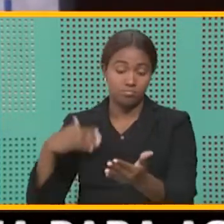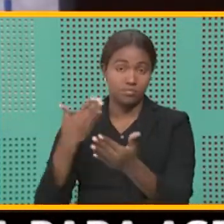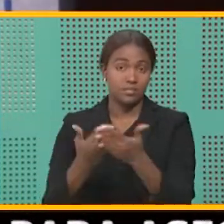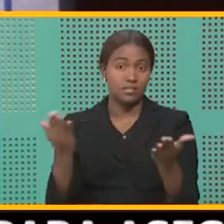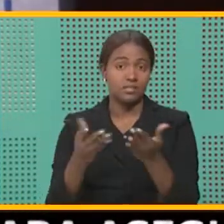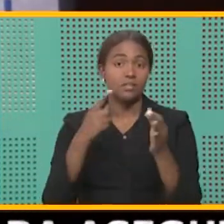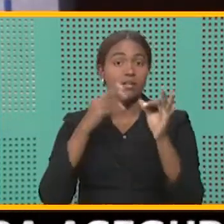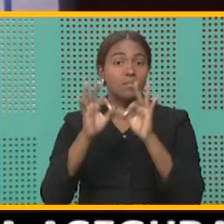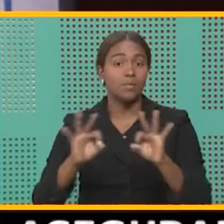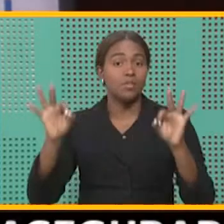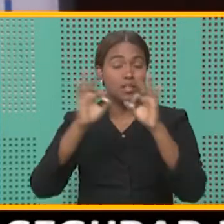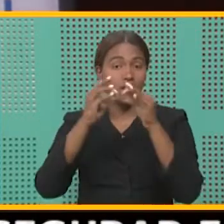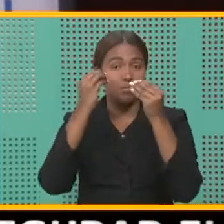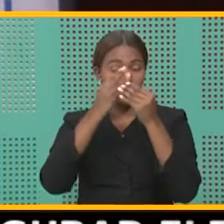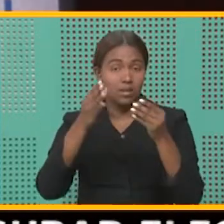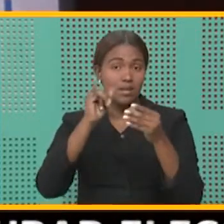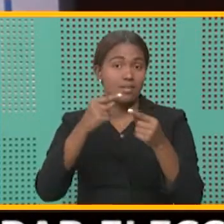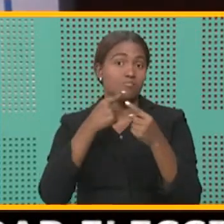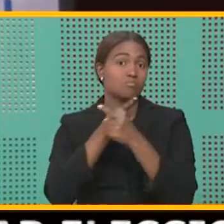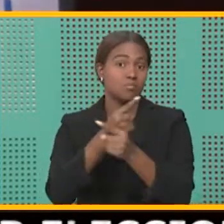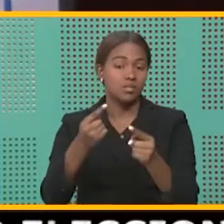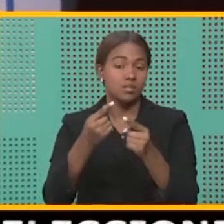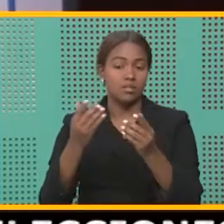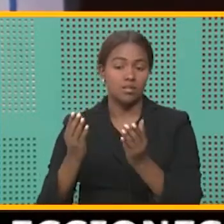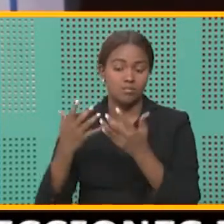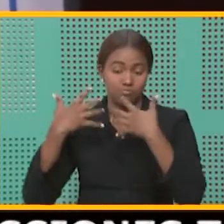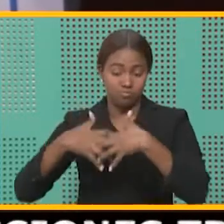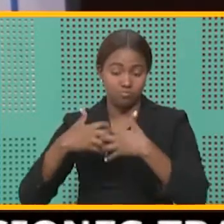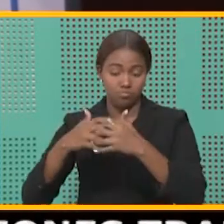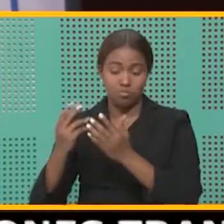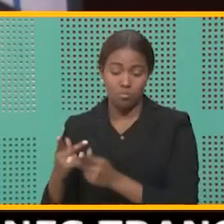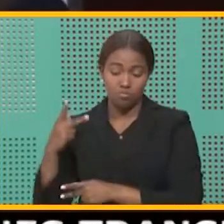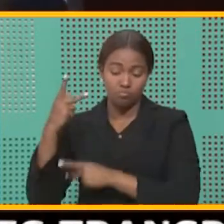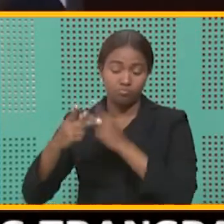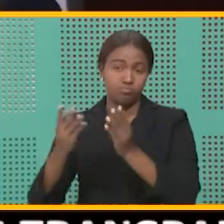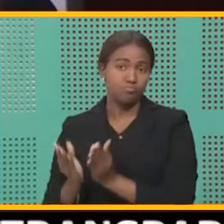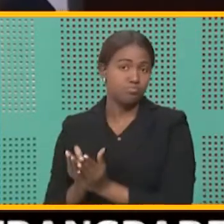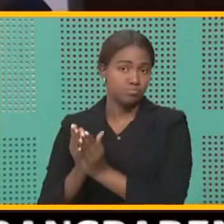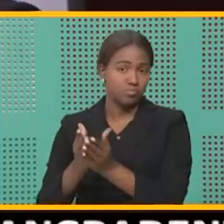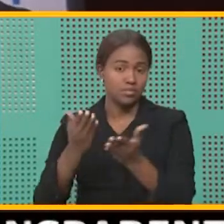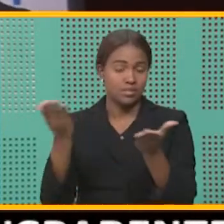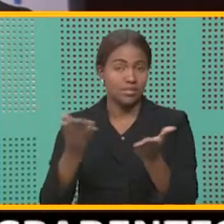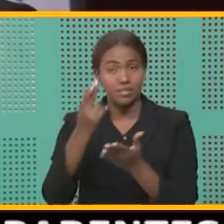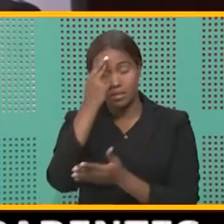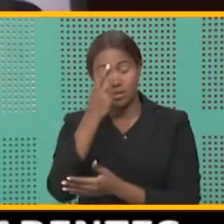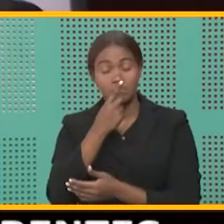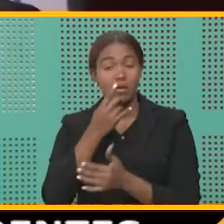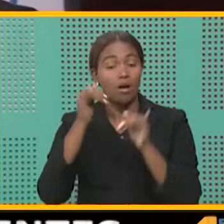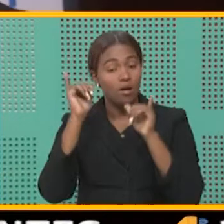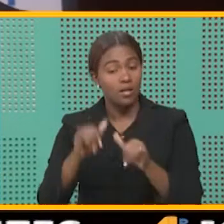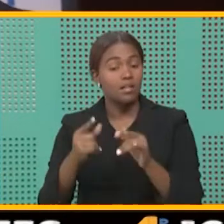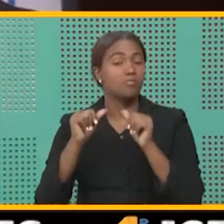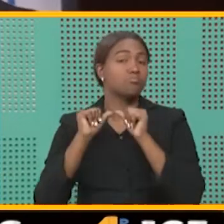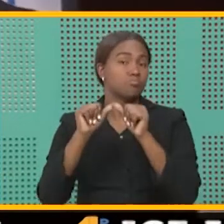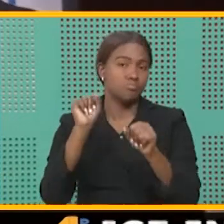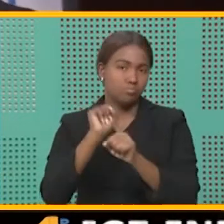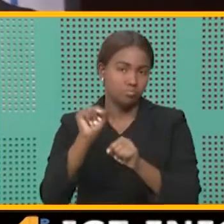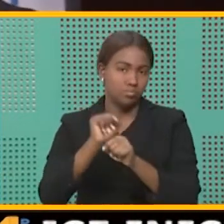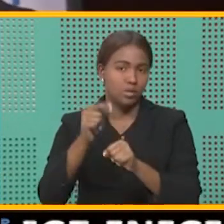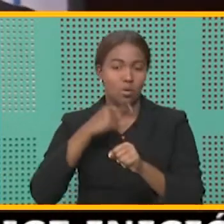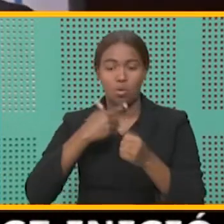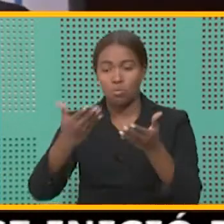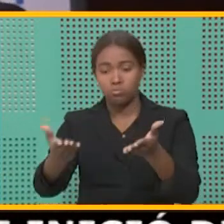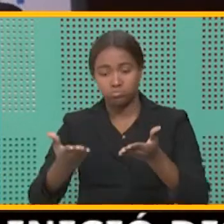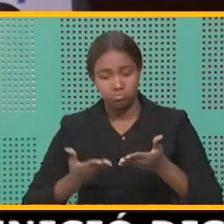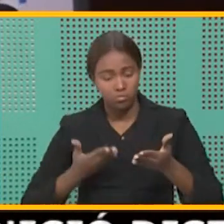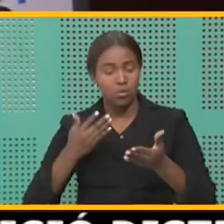destacar esta noticia. La industria de cruceros en la República Dominicana se ha mantenido operando. Nosotros seguimos recibiendo